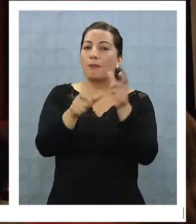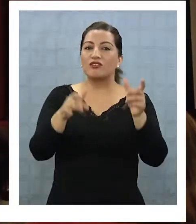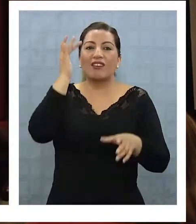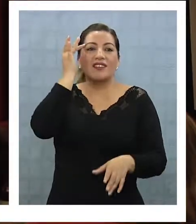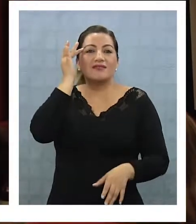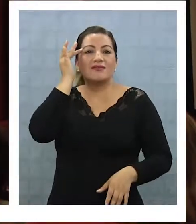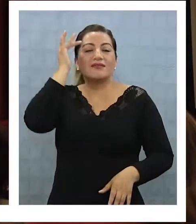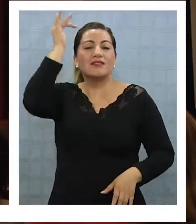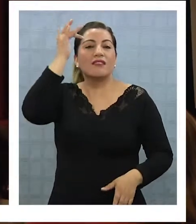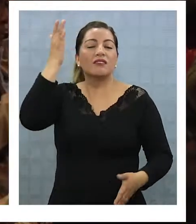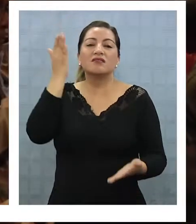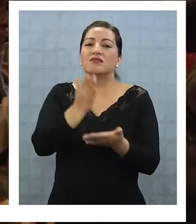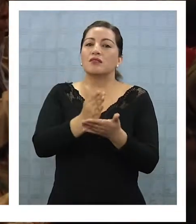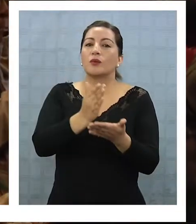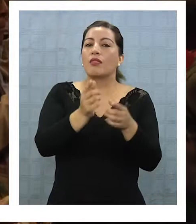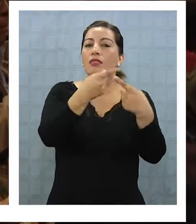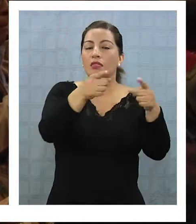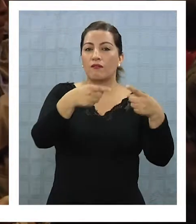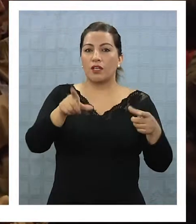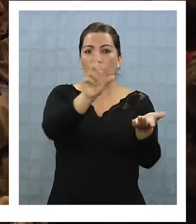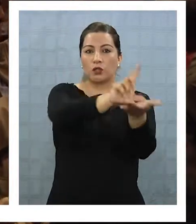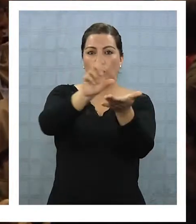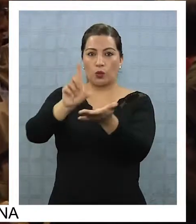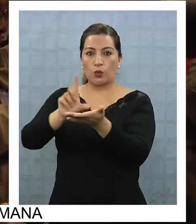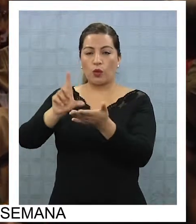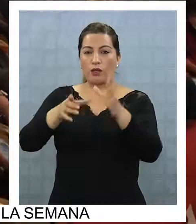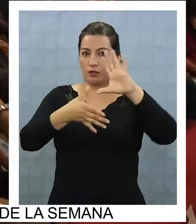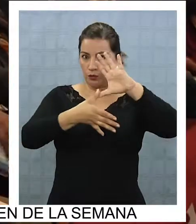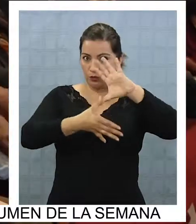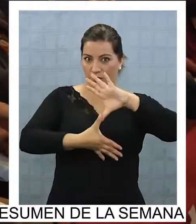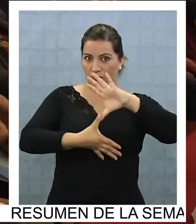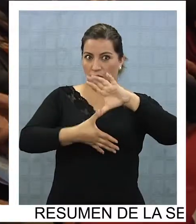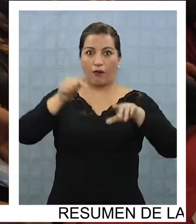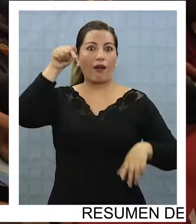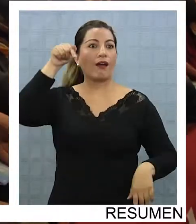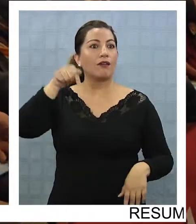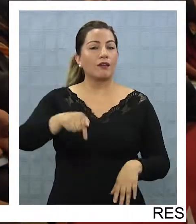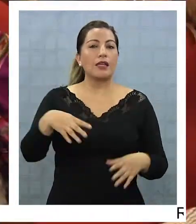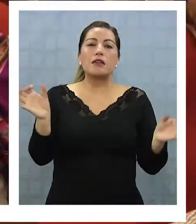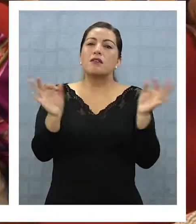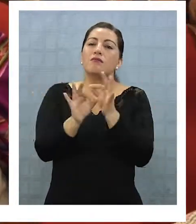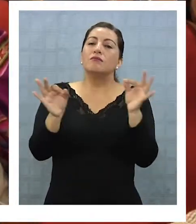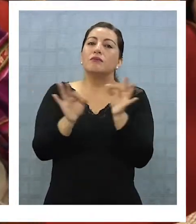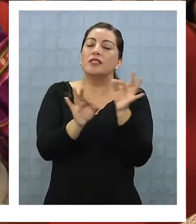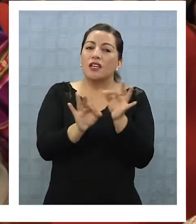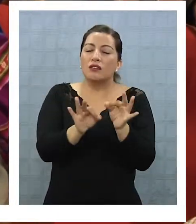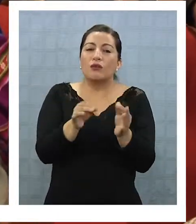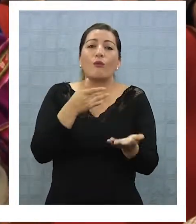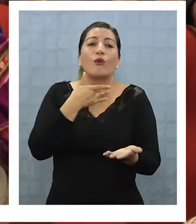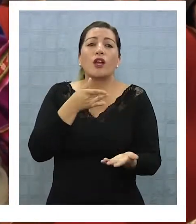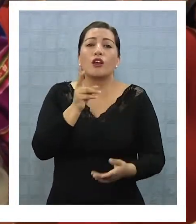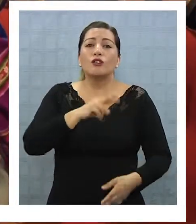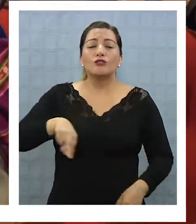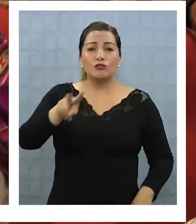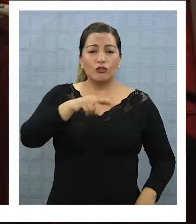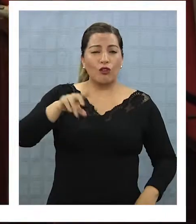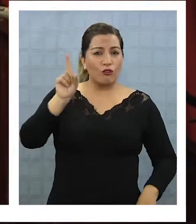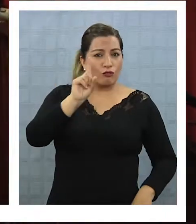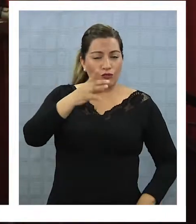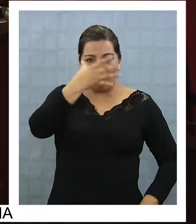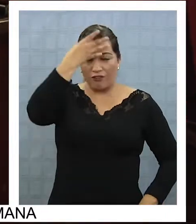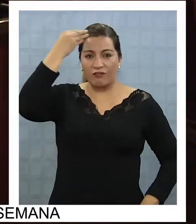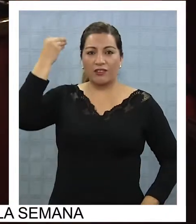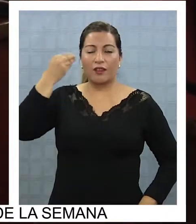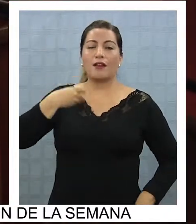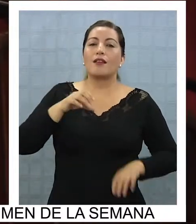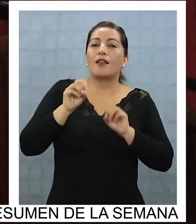estudiosos, sabios y académicos de distintos lugares de Sudamérica. Aquí expliquieron la necesidad de no olvidar ni